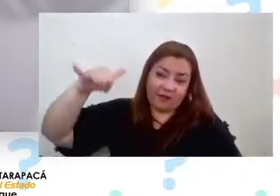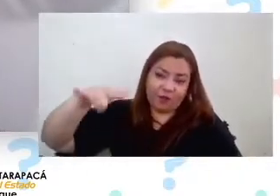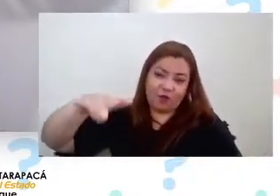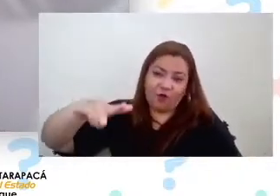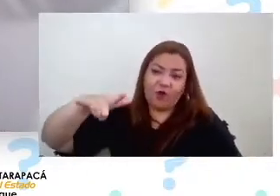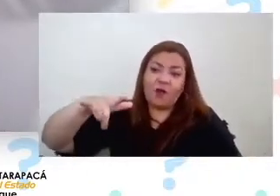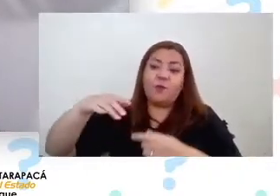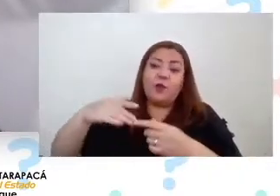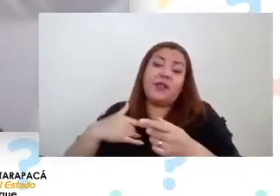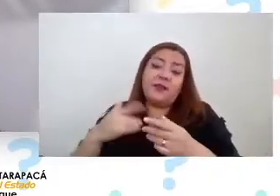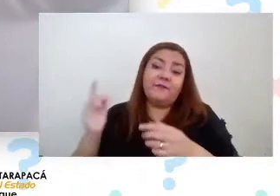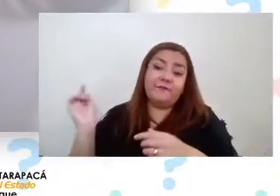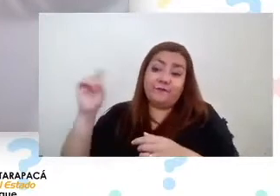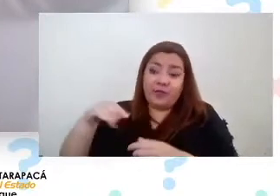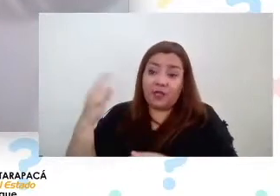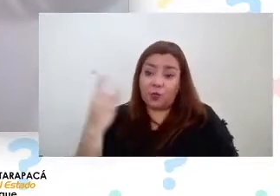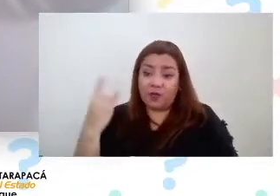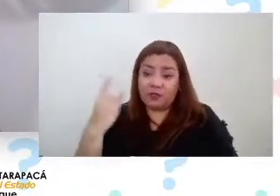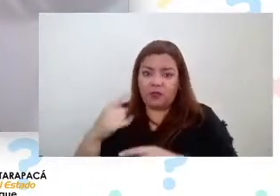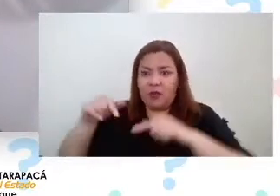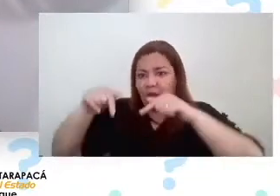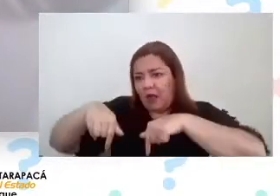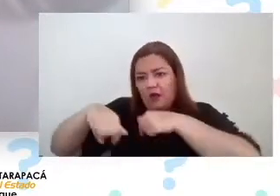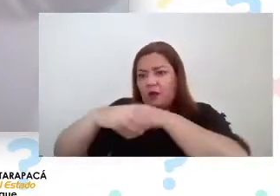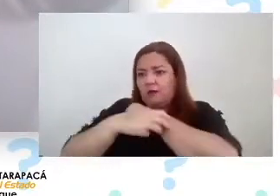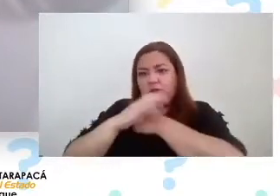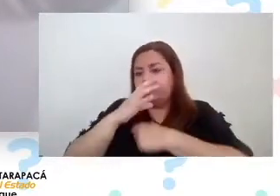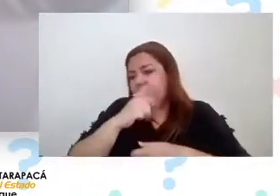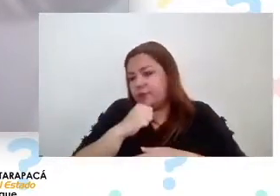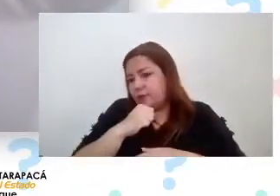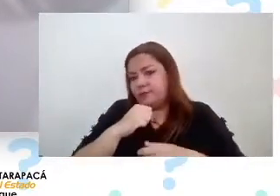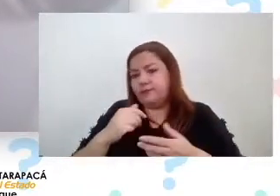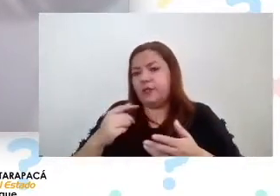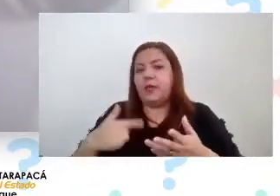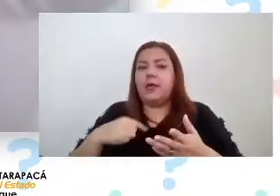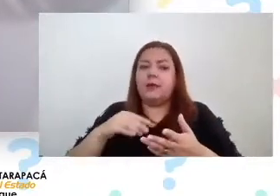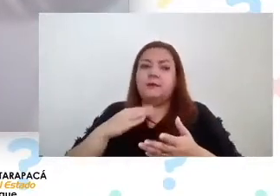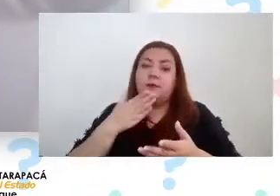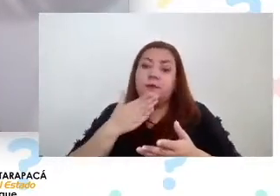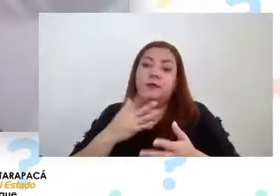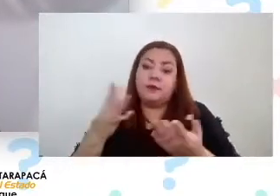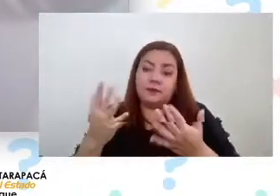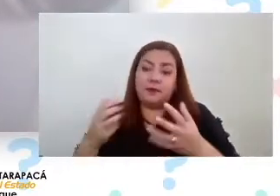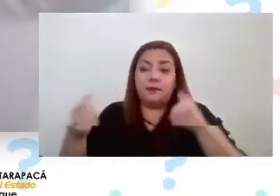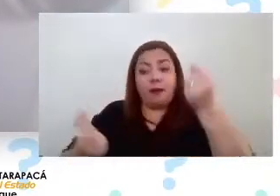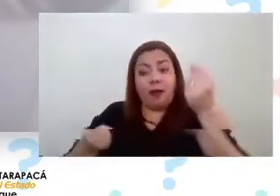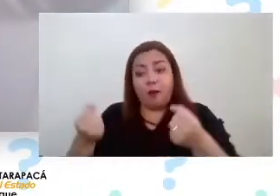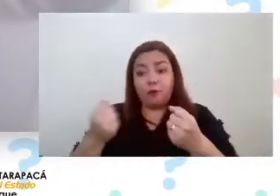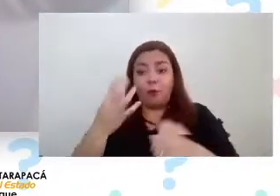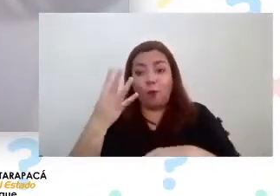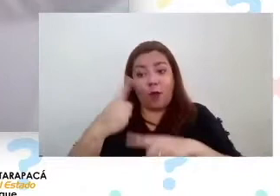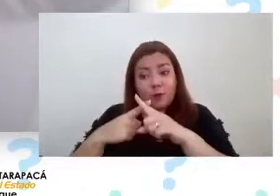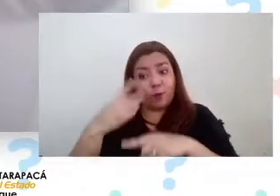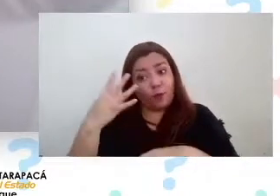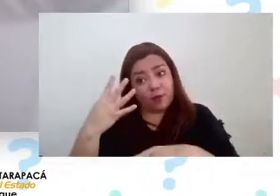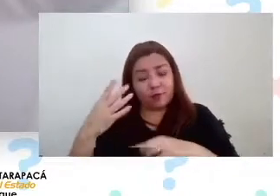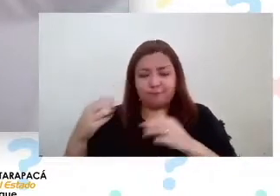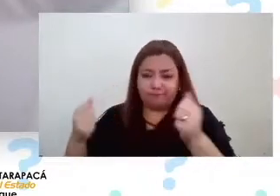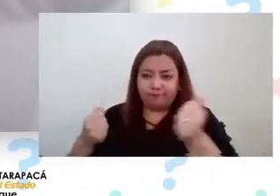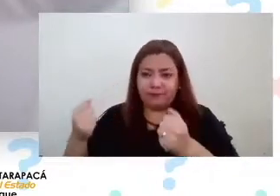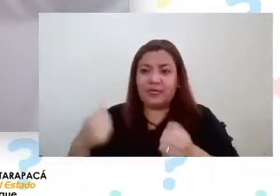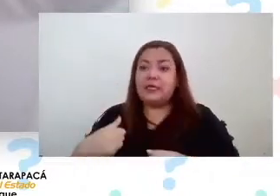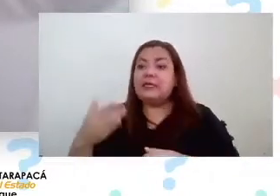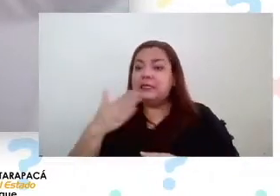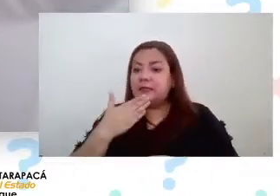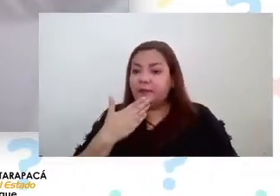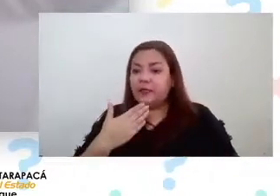universidades que no están acá en la región hay que tener autos 4x4 hay que abastecerse previamente porque